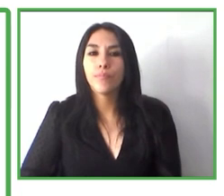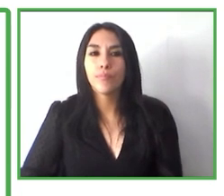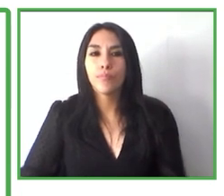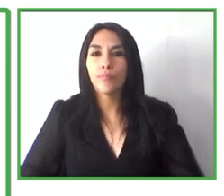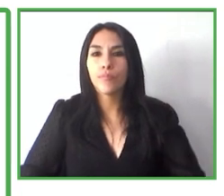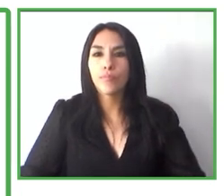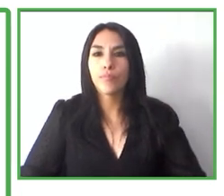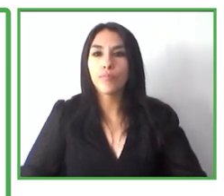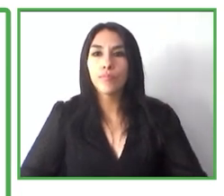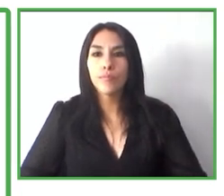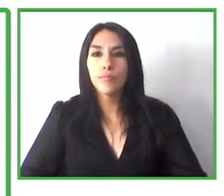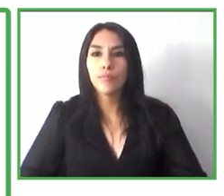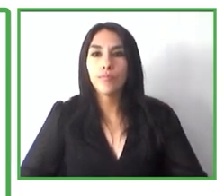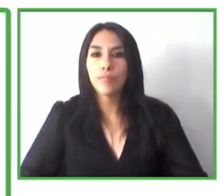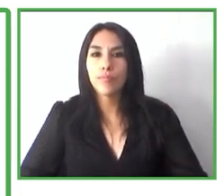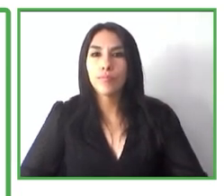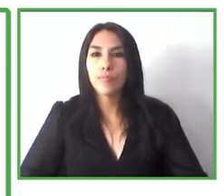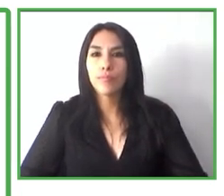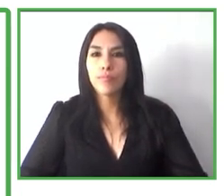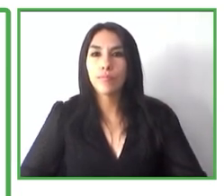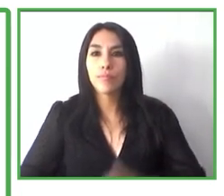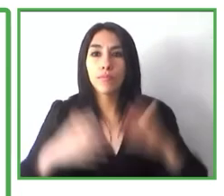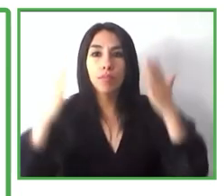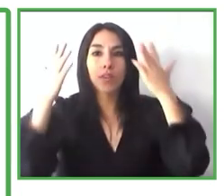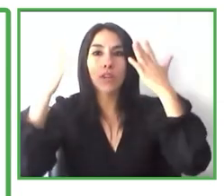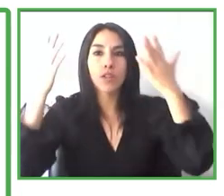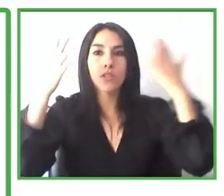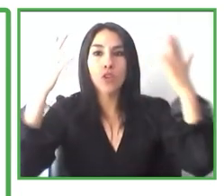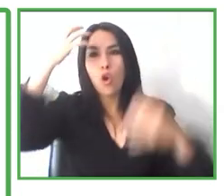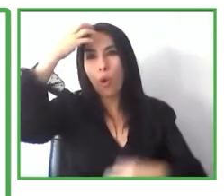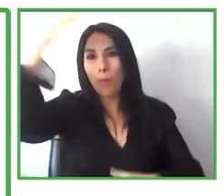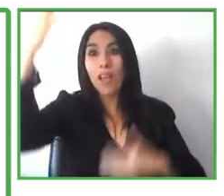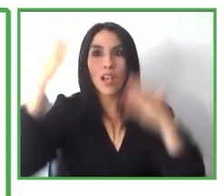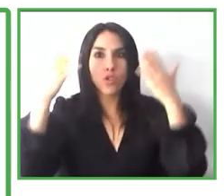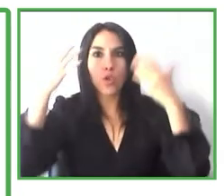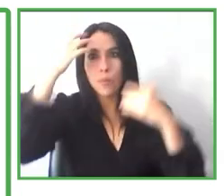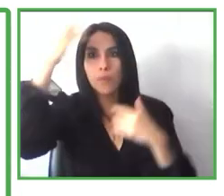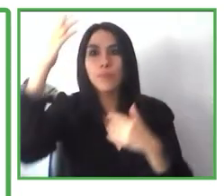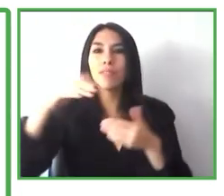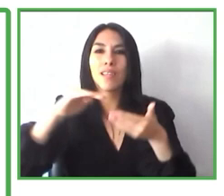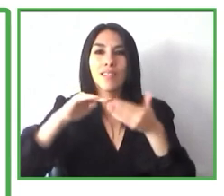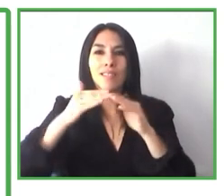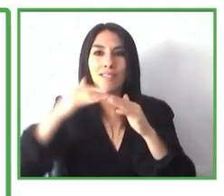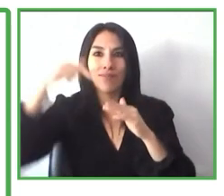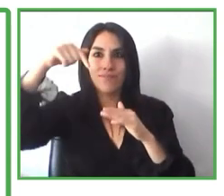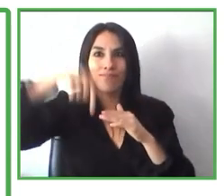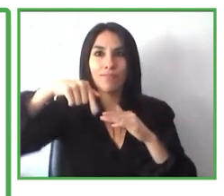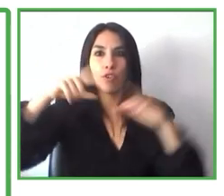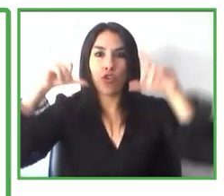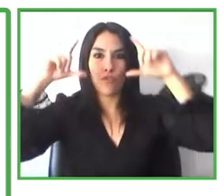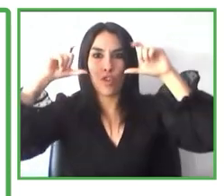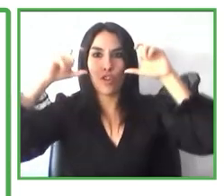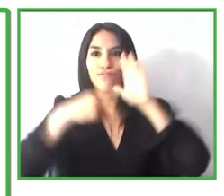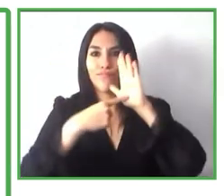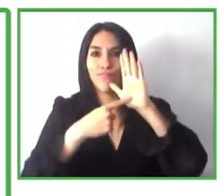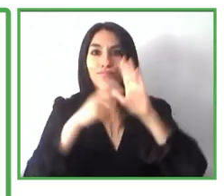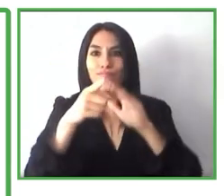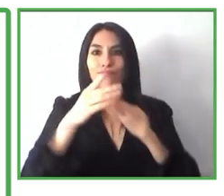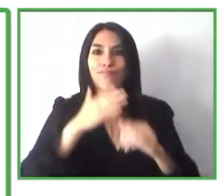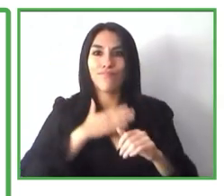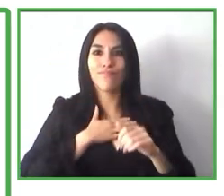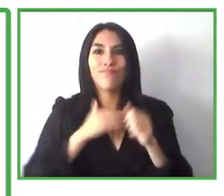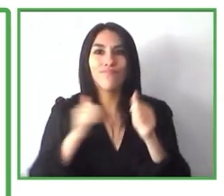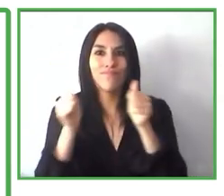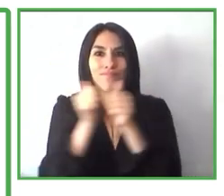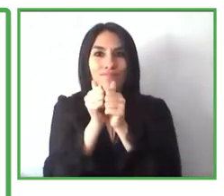Saludos desde Helsinki. En esta imagen estamos con mis colegas celebrando. La foto